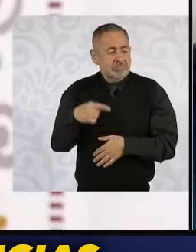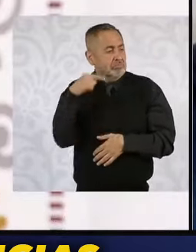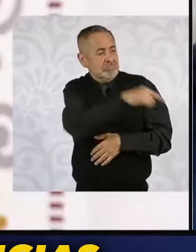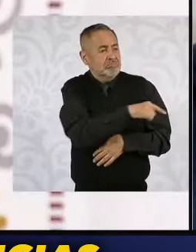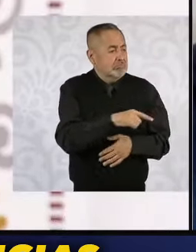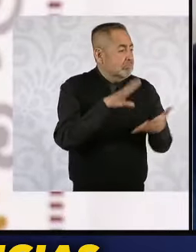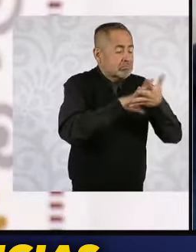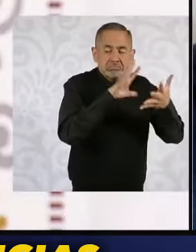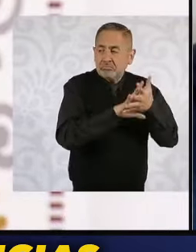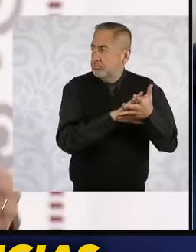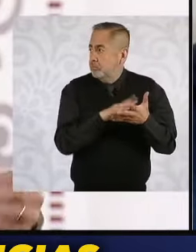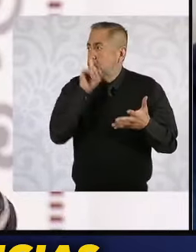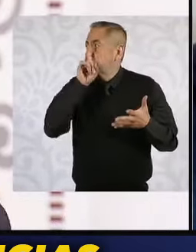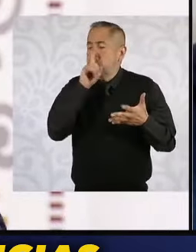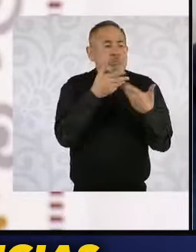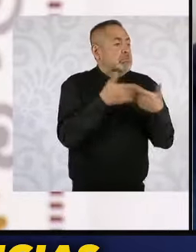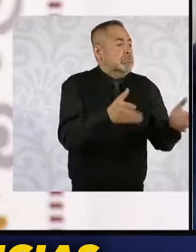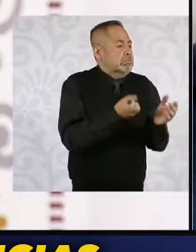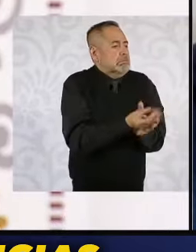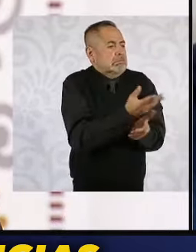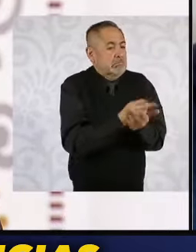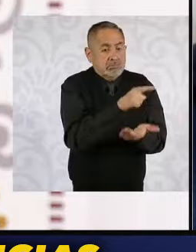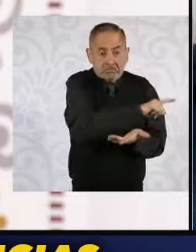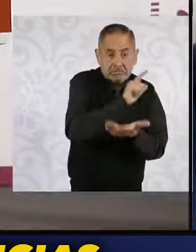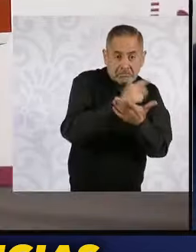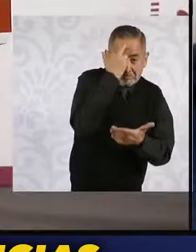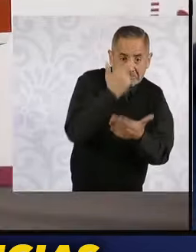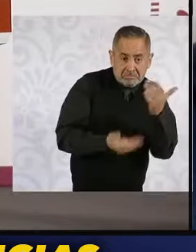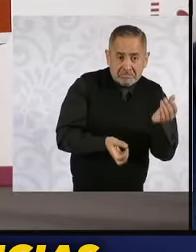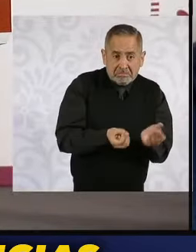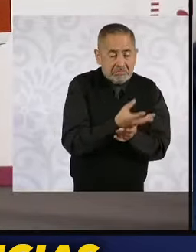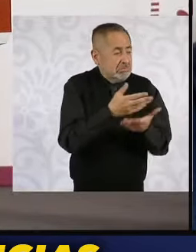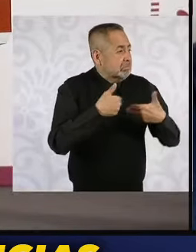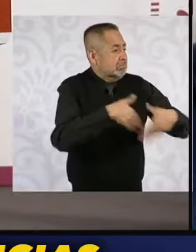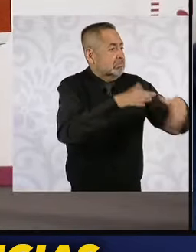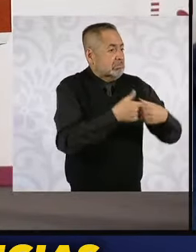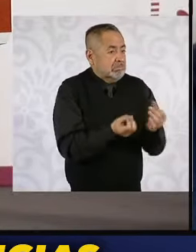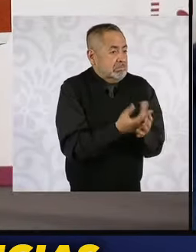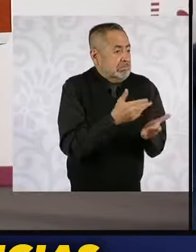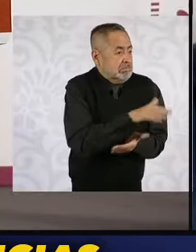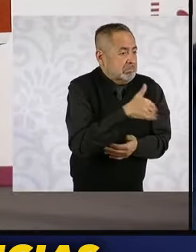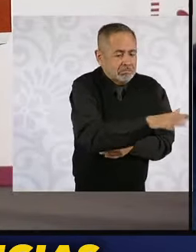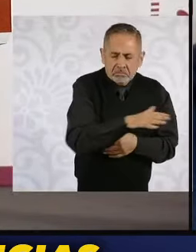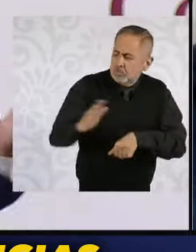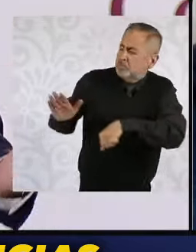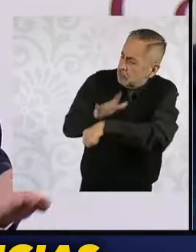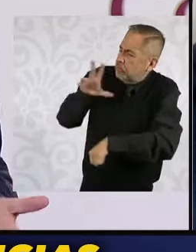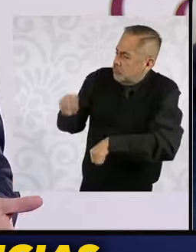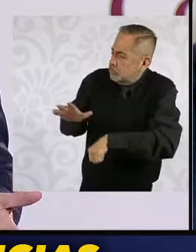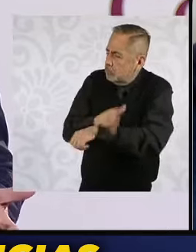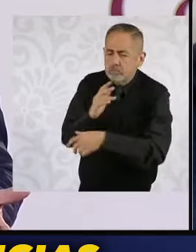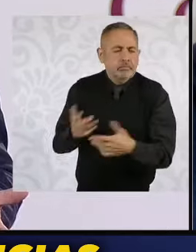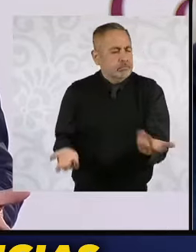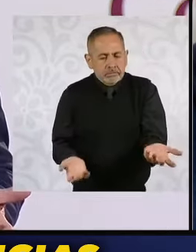a multitud de delincuentes, como también lo comentó la presidenta ahorita? ¿Por qué no lo han hecho?